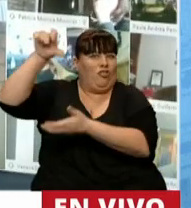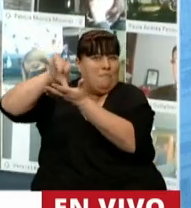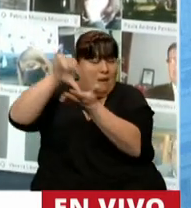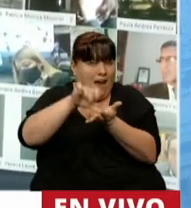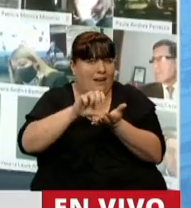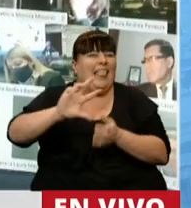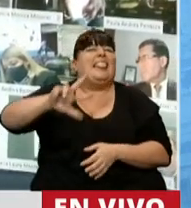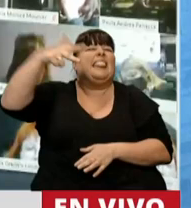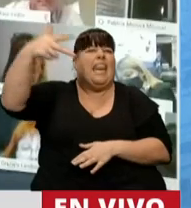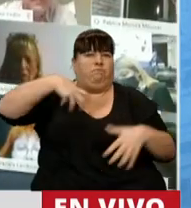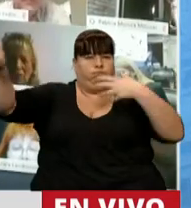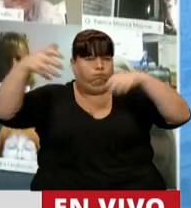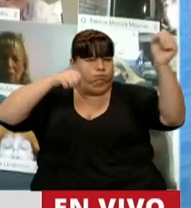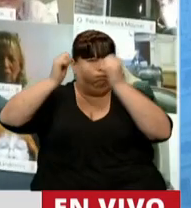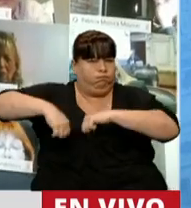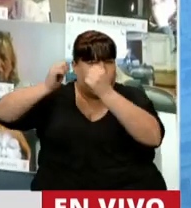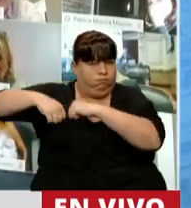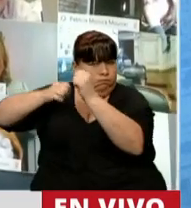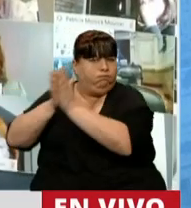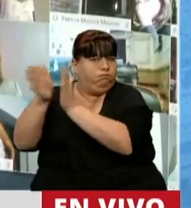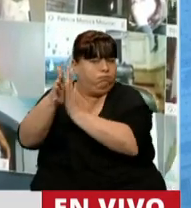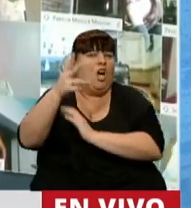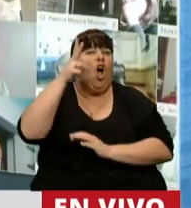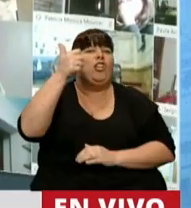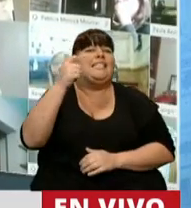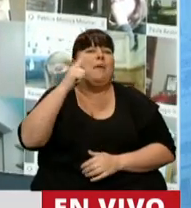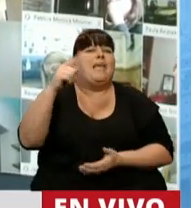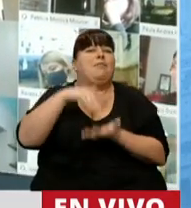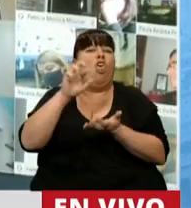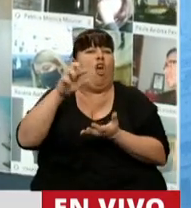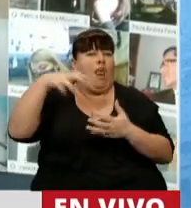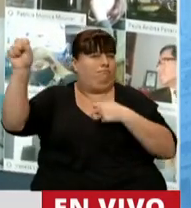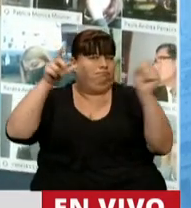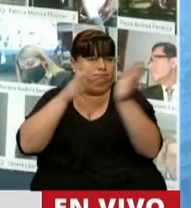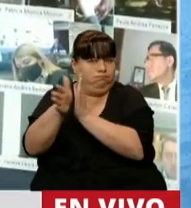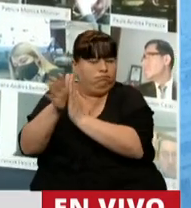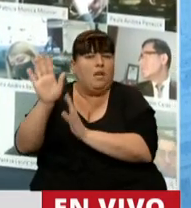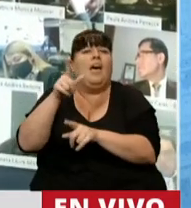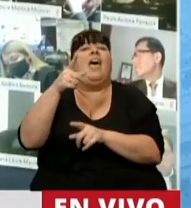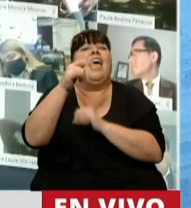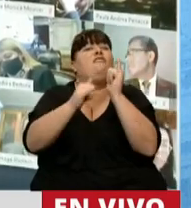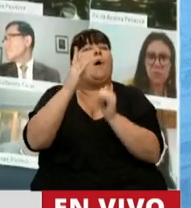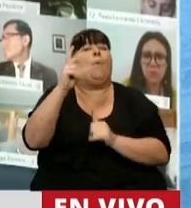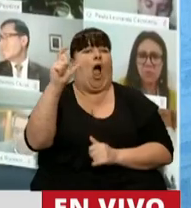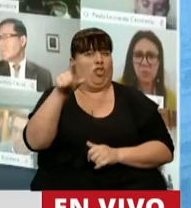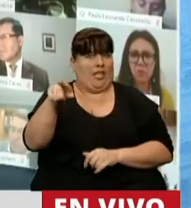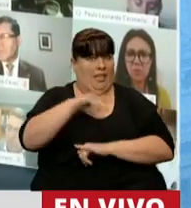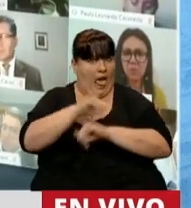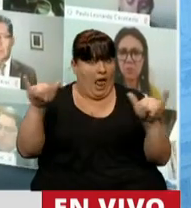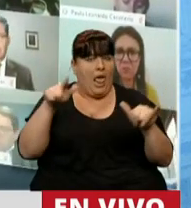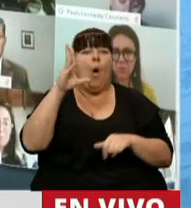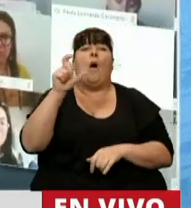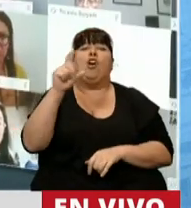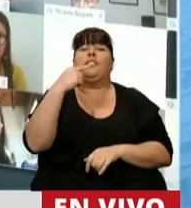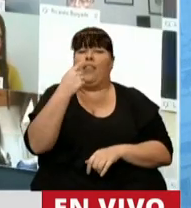se triplicó, superando los 86.000 millones de dólares. Son datos del Banco Central, dice